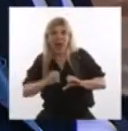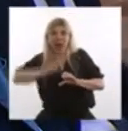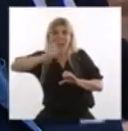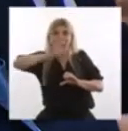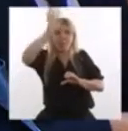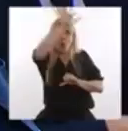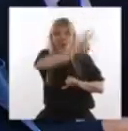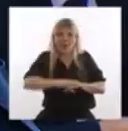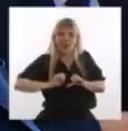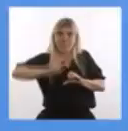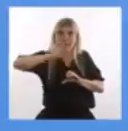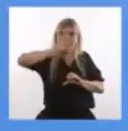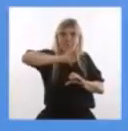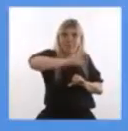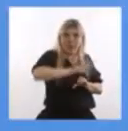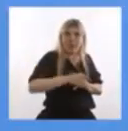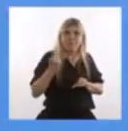crezcan.